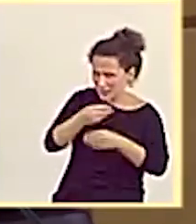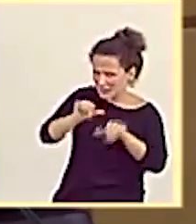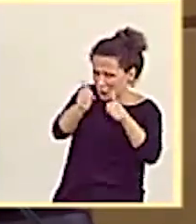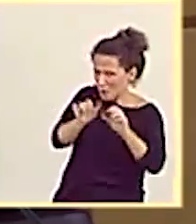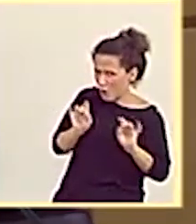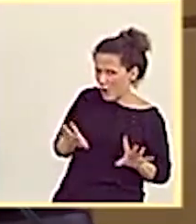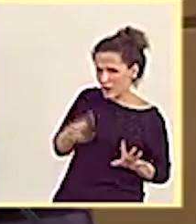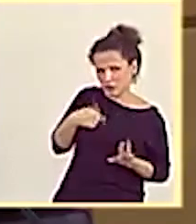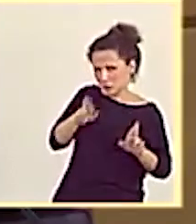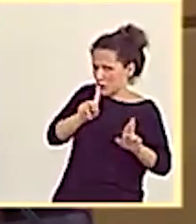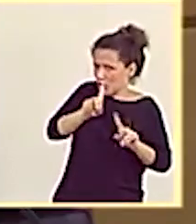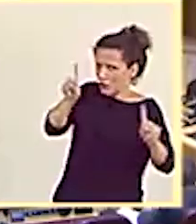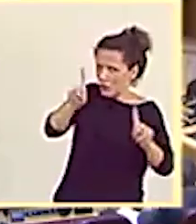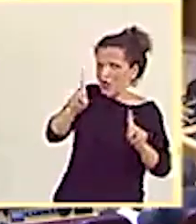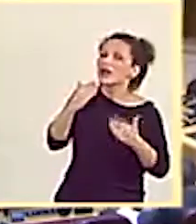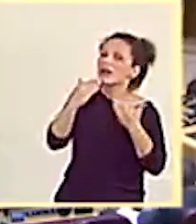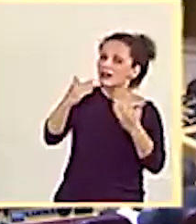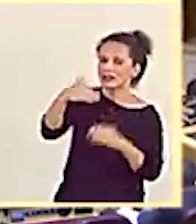Muchas gracias, señora ministra.